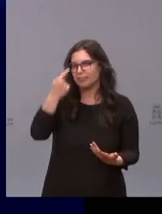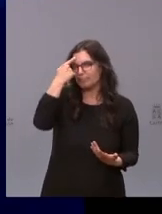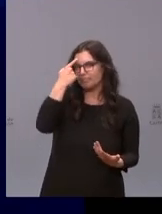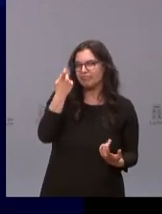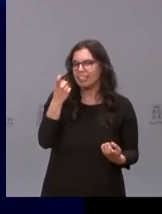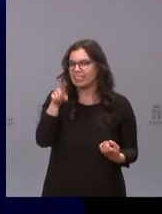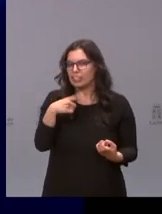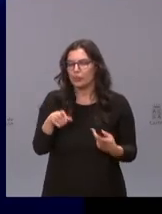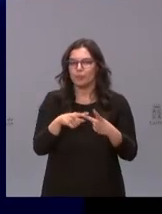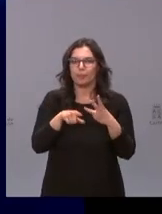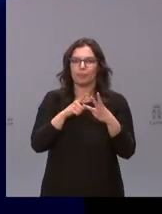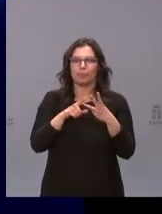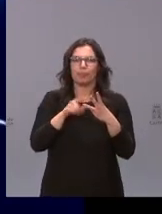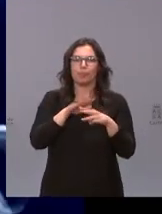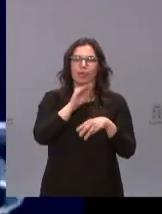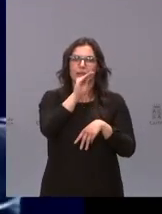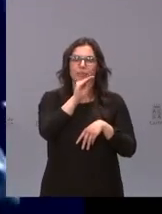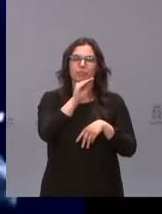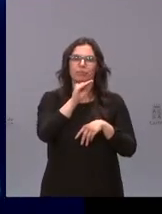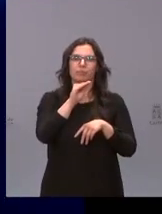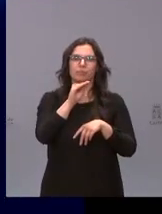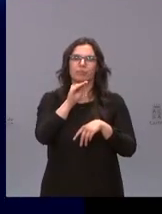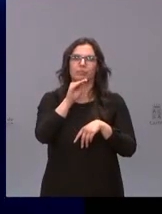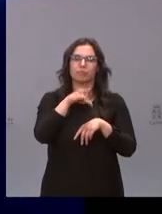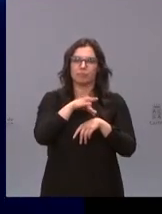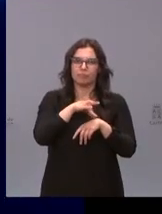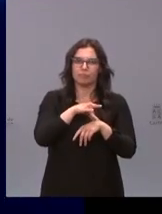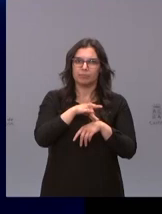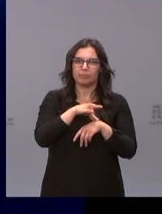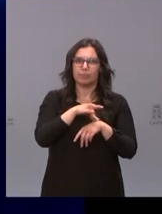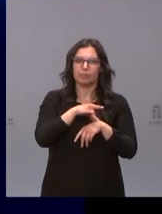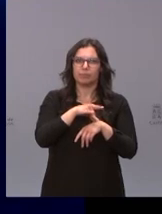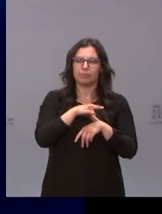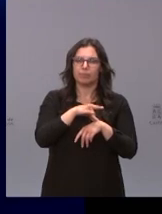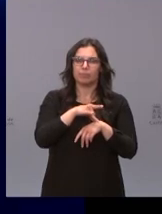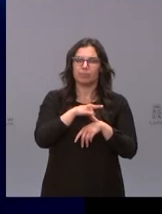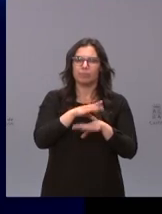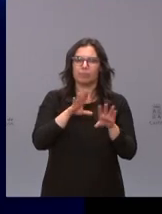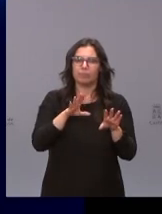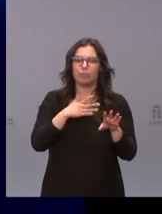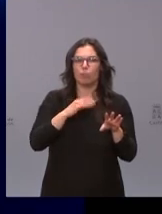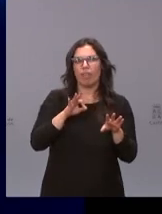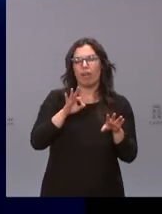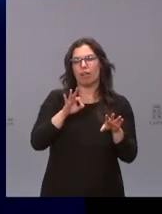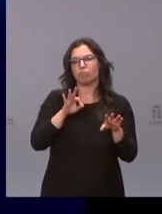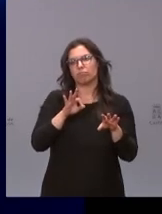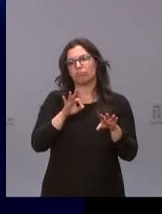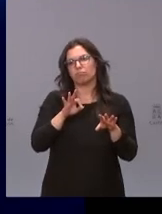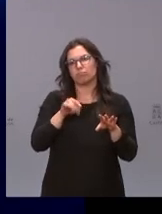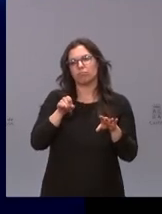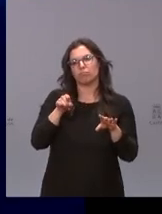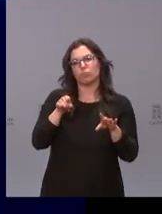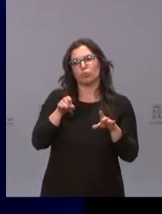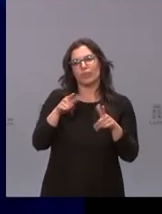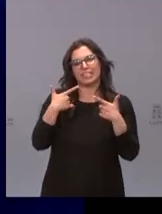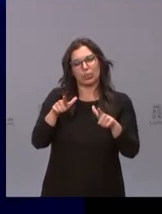para el profesor Barbací no sé si aunque no es su su su ramo